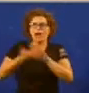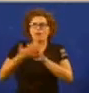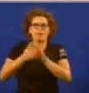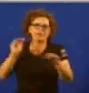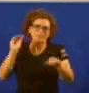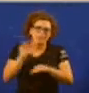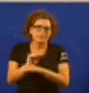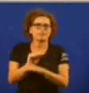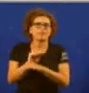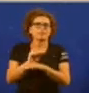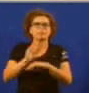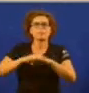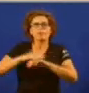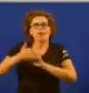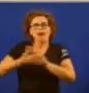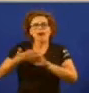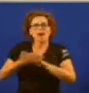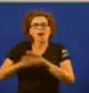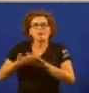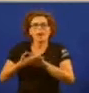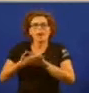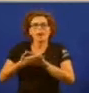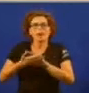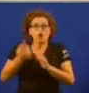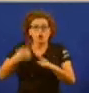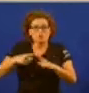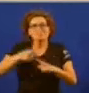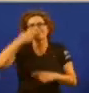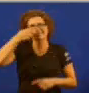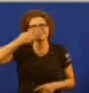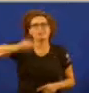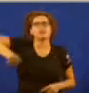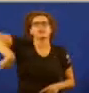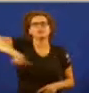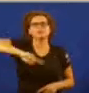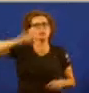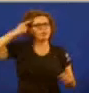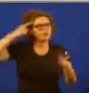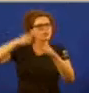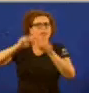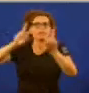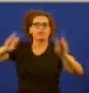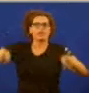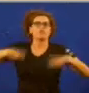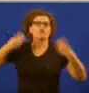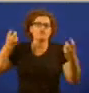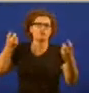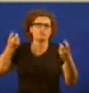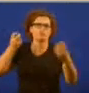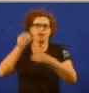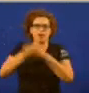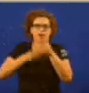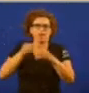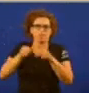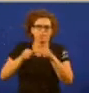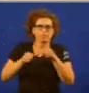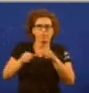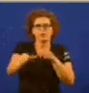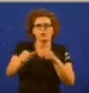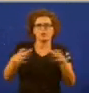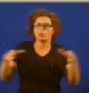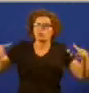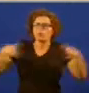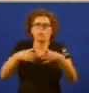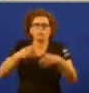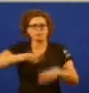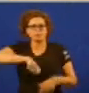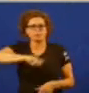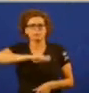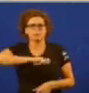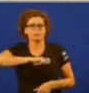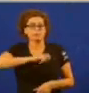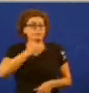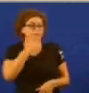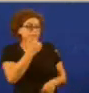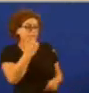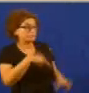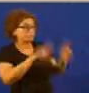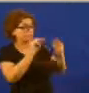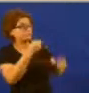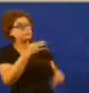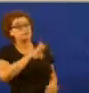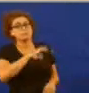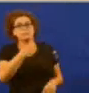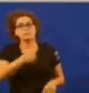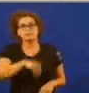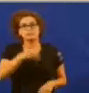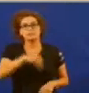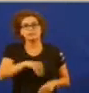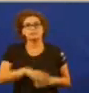financiamento para falar do que nos interesa en relación coa reforma que se ten que producir no conxunto de España remato xa señor